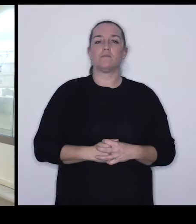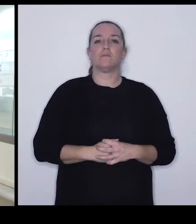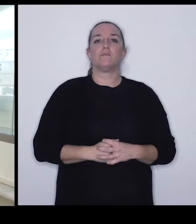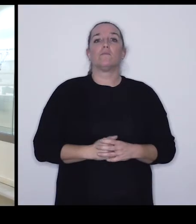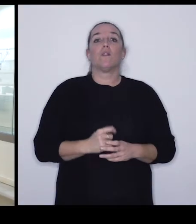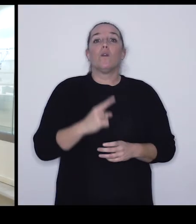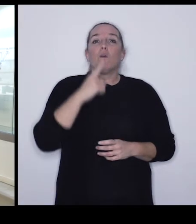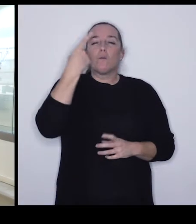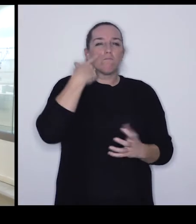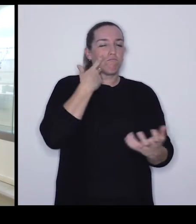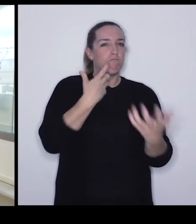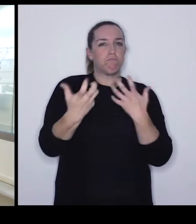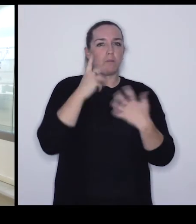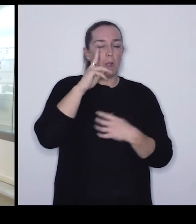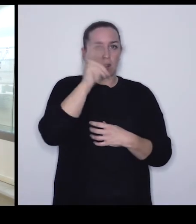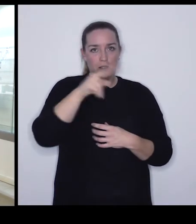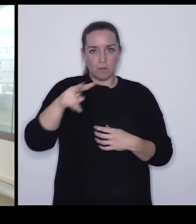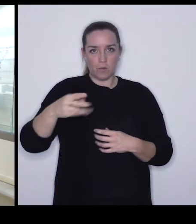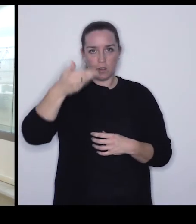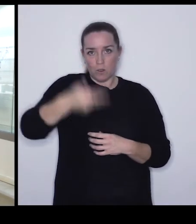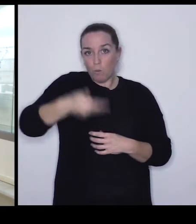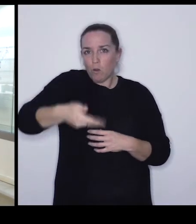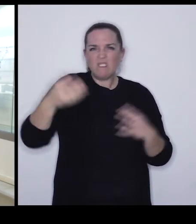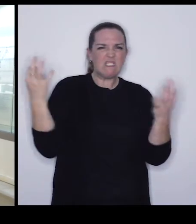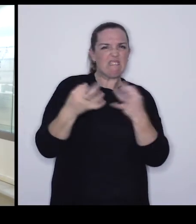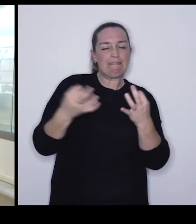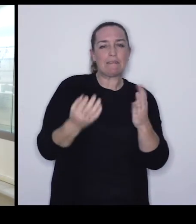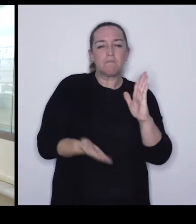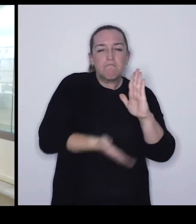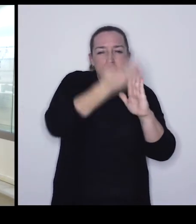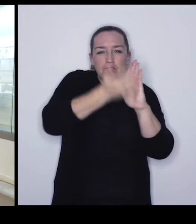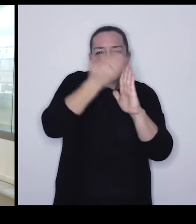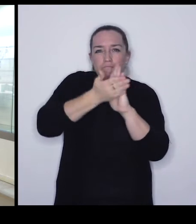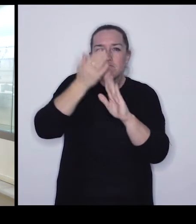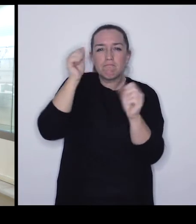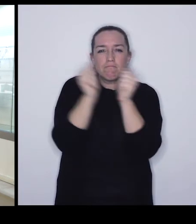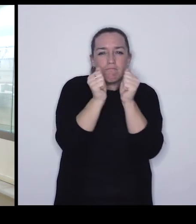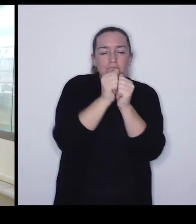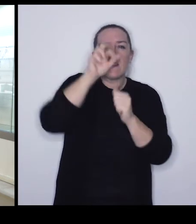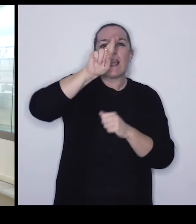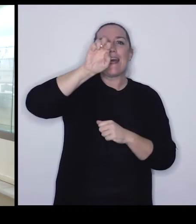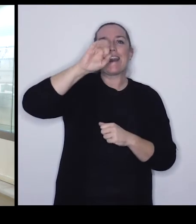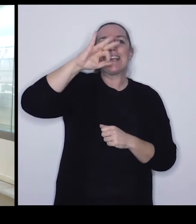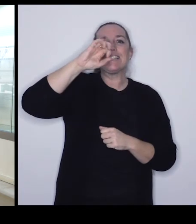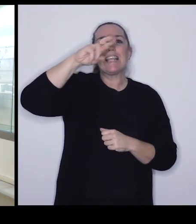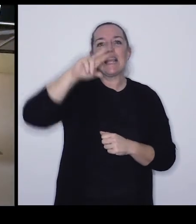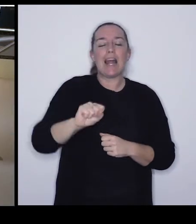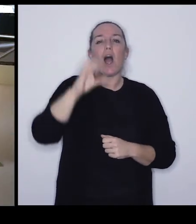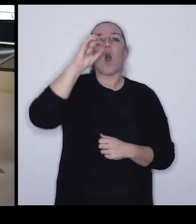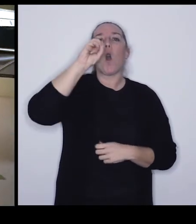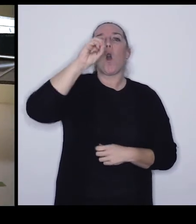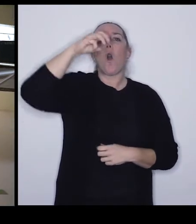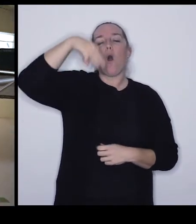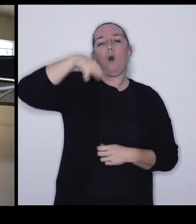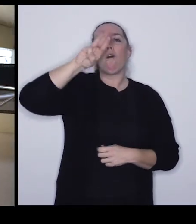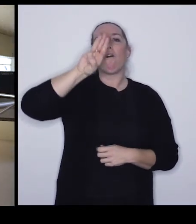Uno de los elementos expositivos que más llama la atención a nuestros visitantes... la reconstrucción en resina de esta planta...